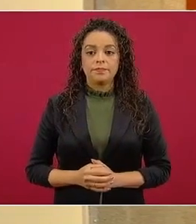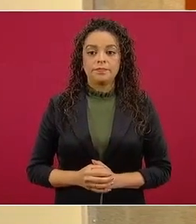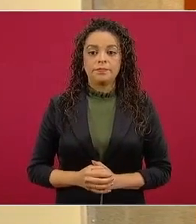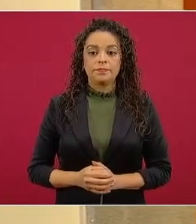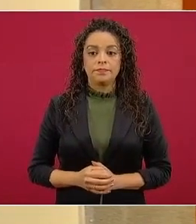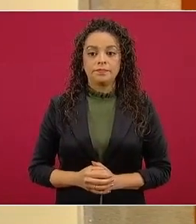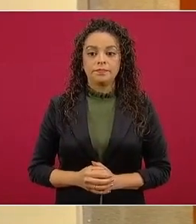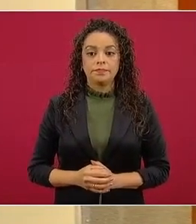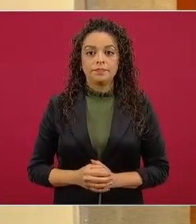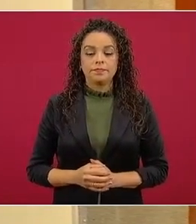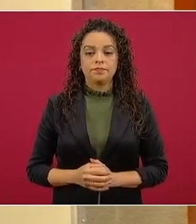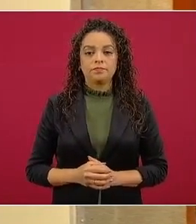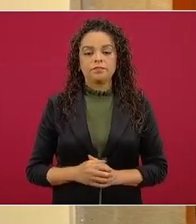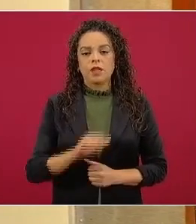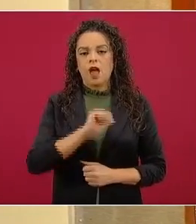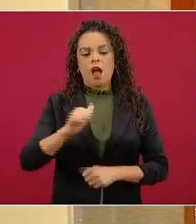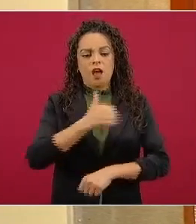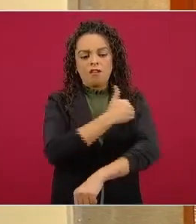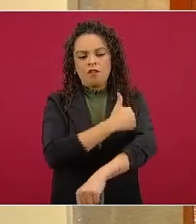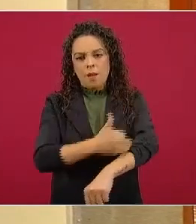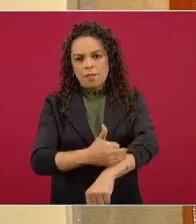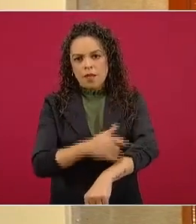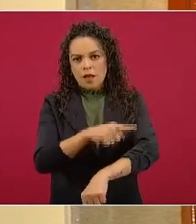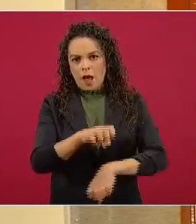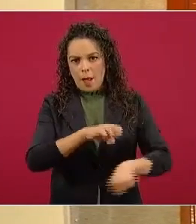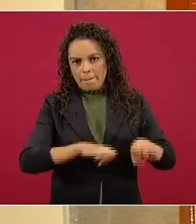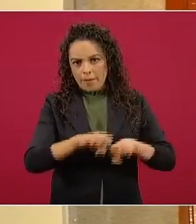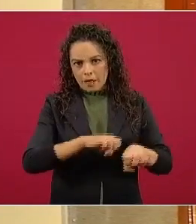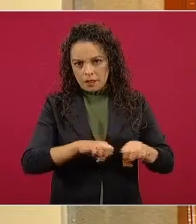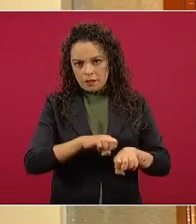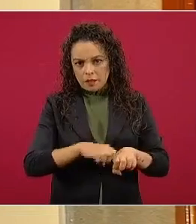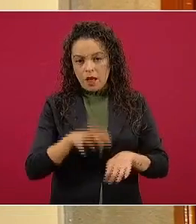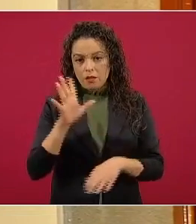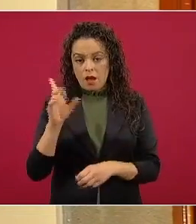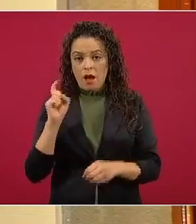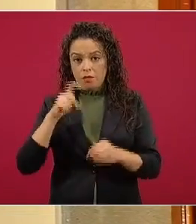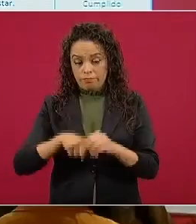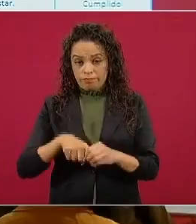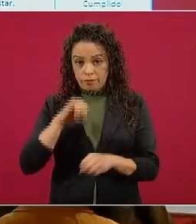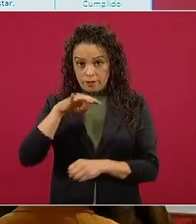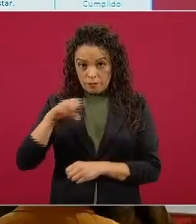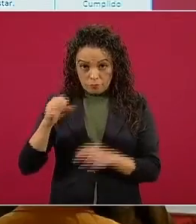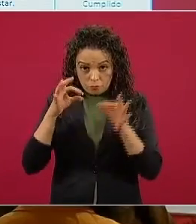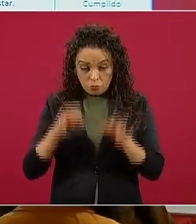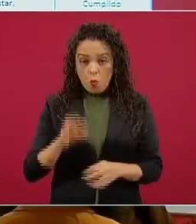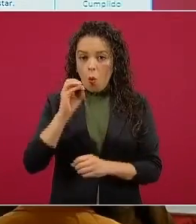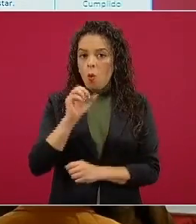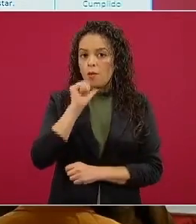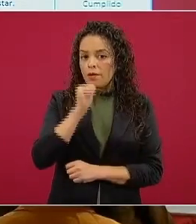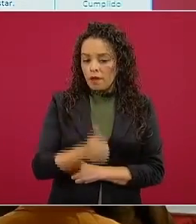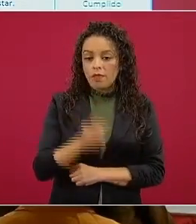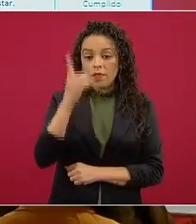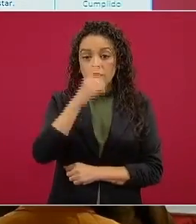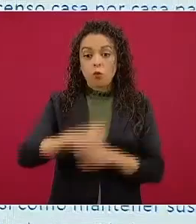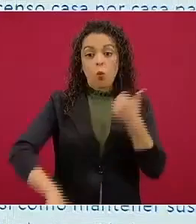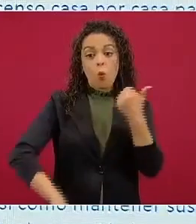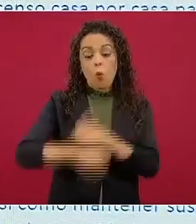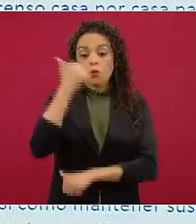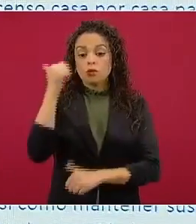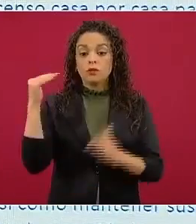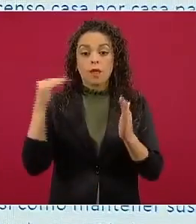Pequeñas empresas familiares del sector formal o informal, 111 mil, nunca